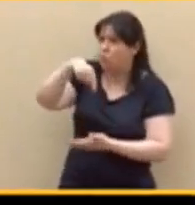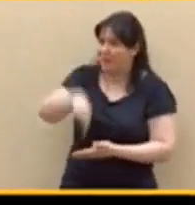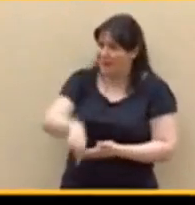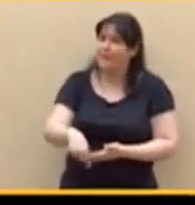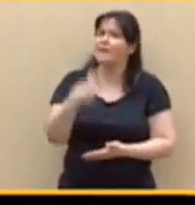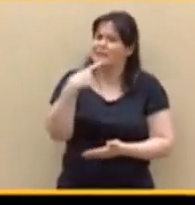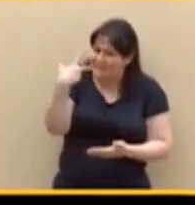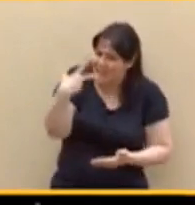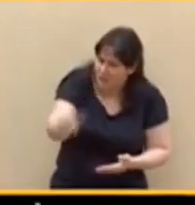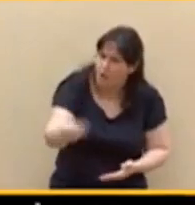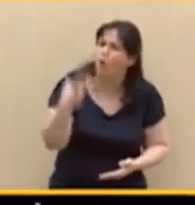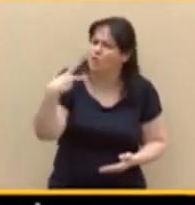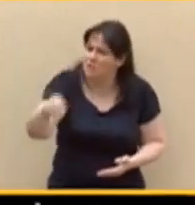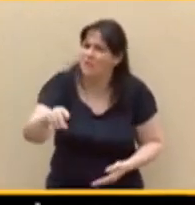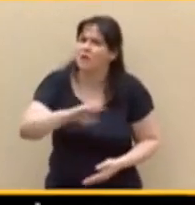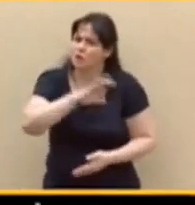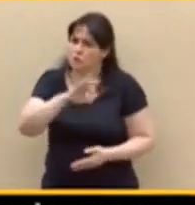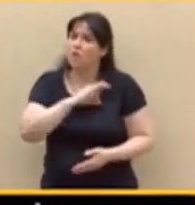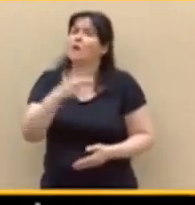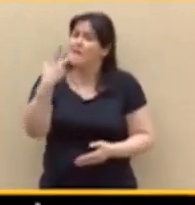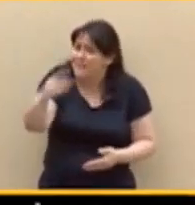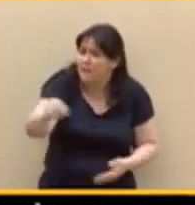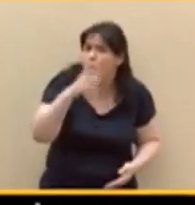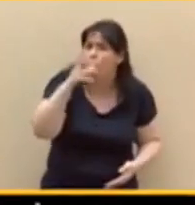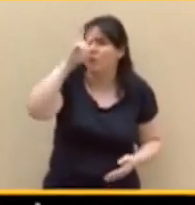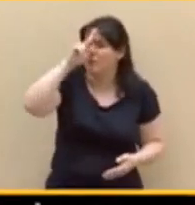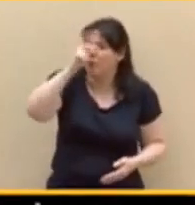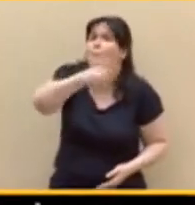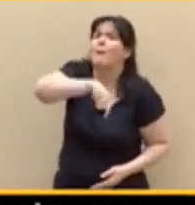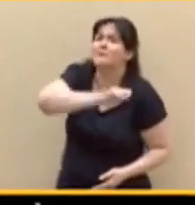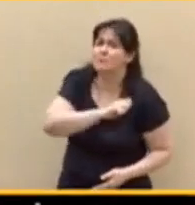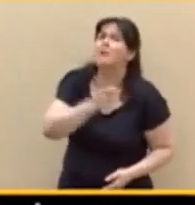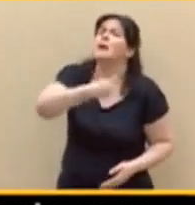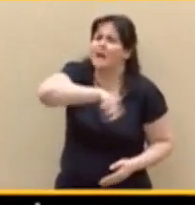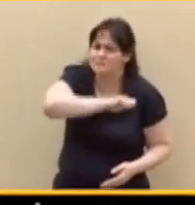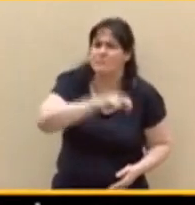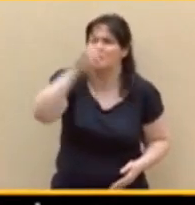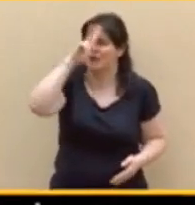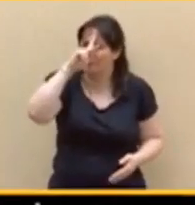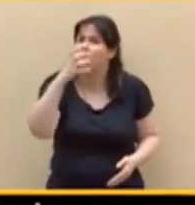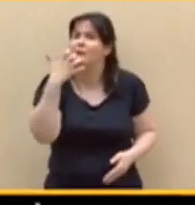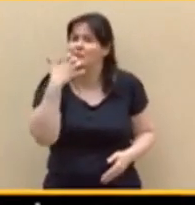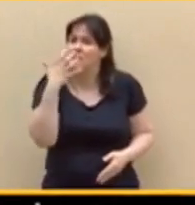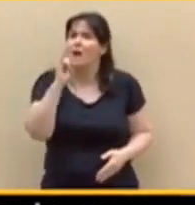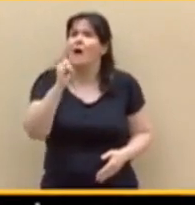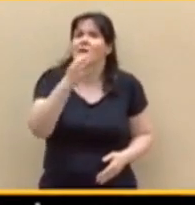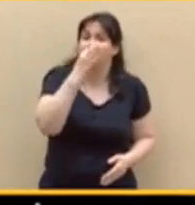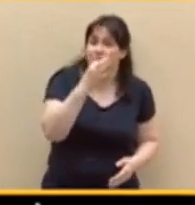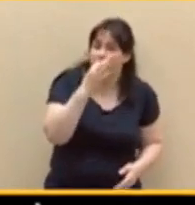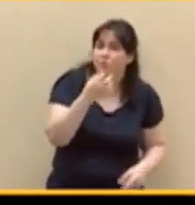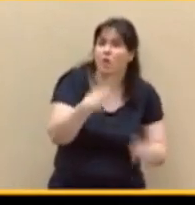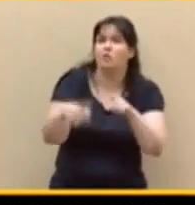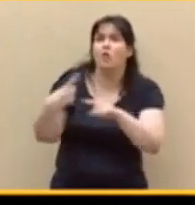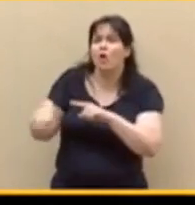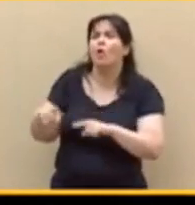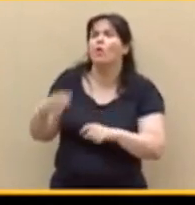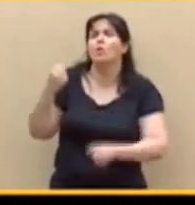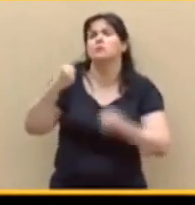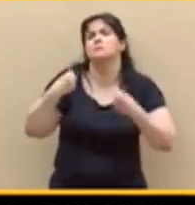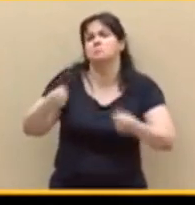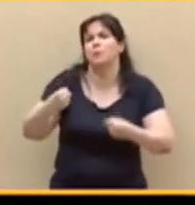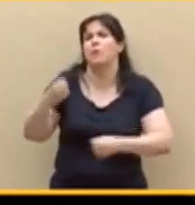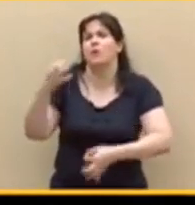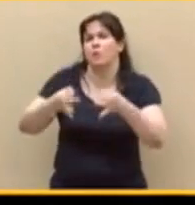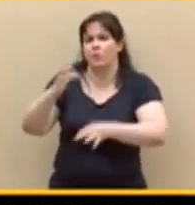señoría, y niéguelo porque le preocupa a España. A España le preocupa si hay intervenciones e injerencias del Poder Judicial. A España le preocupa